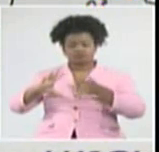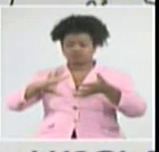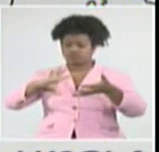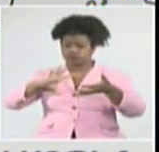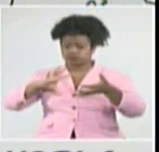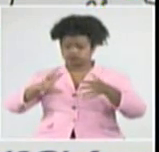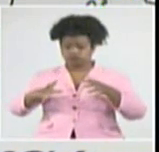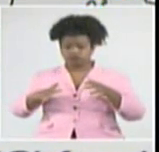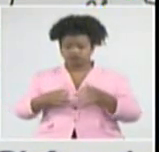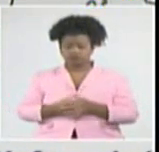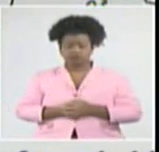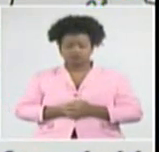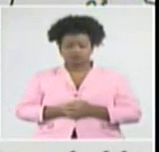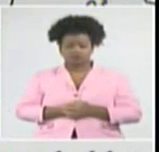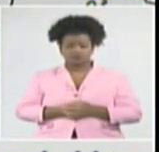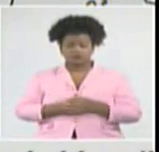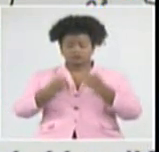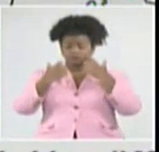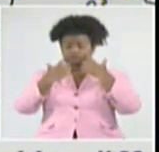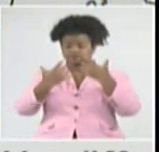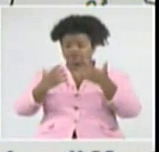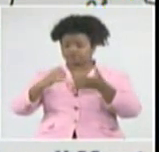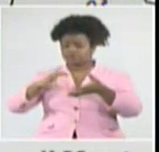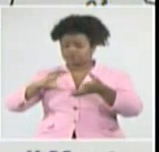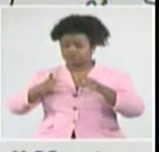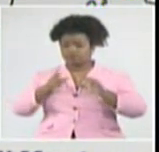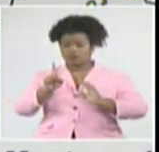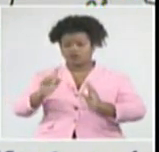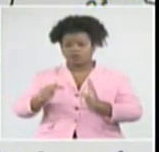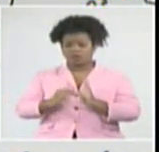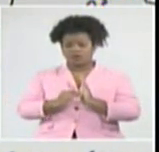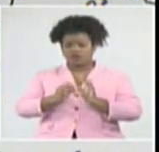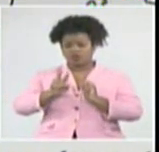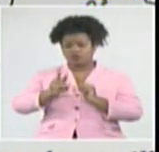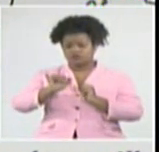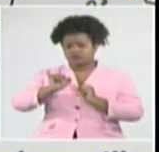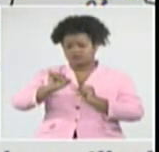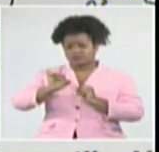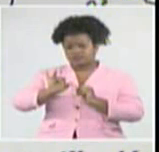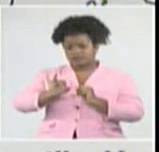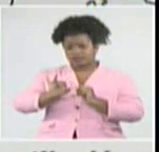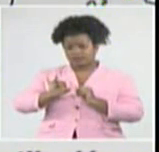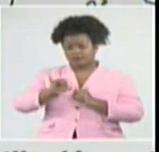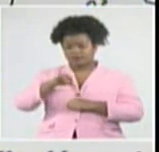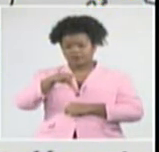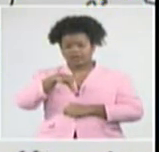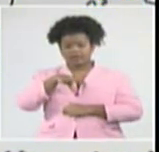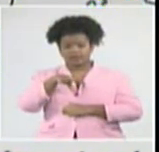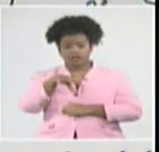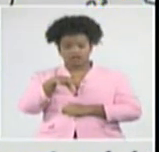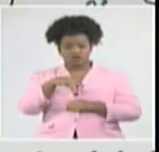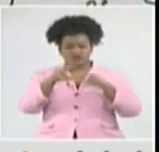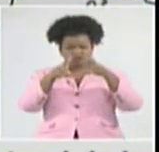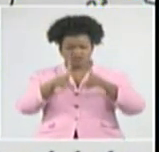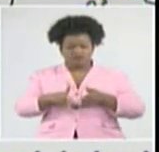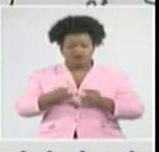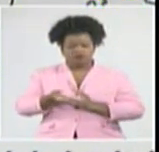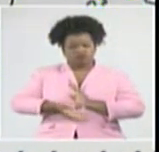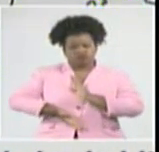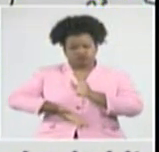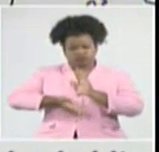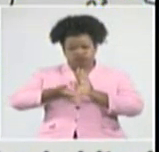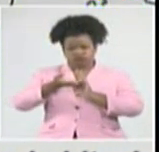restar la importancia, 1.267 casos, en Pinar de Ríos, una cifra muy elevada, se